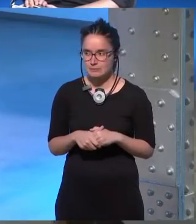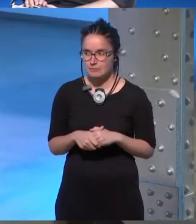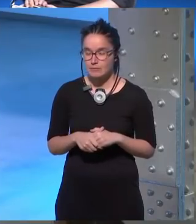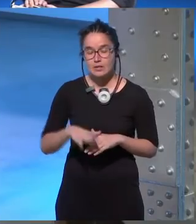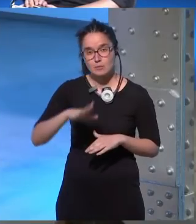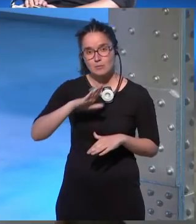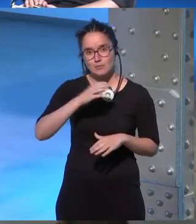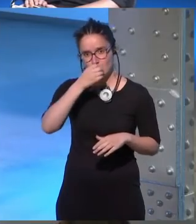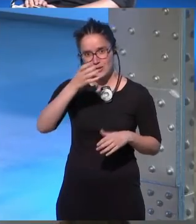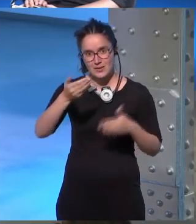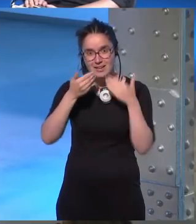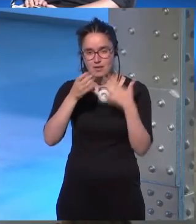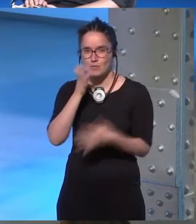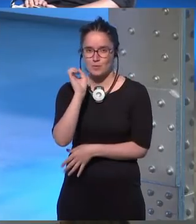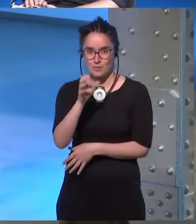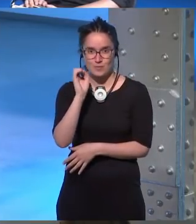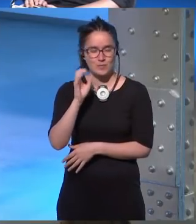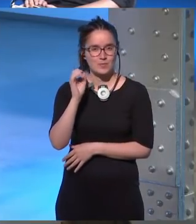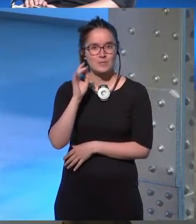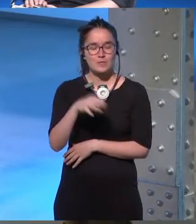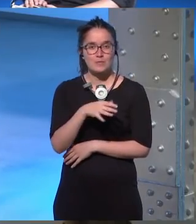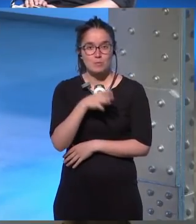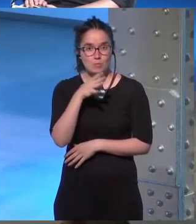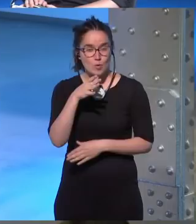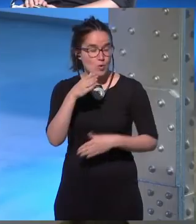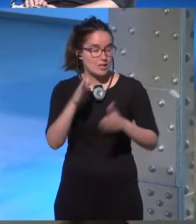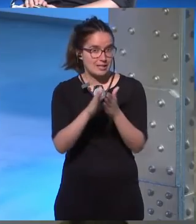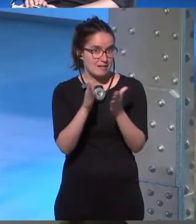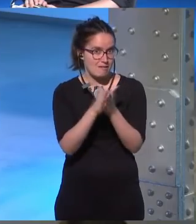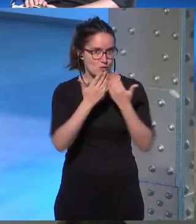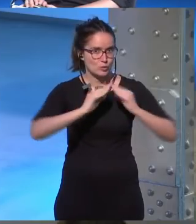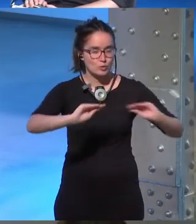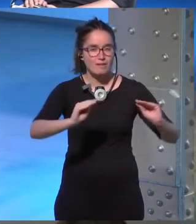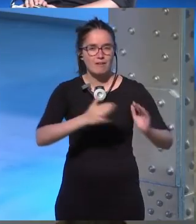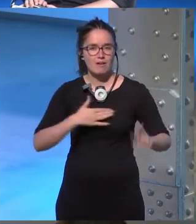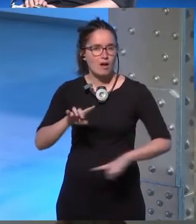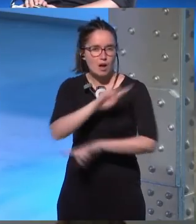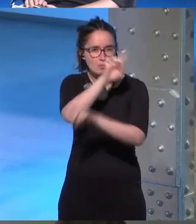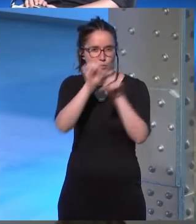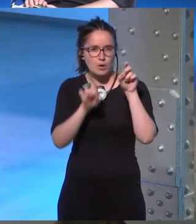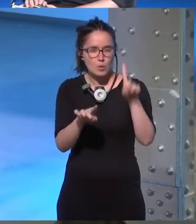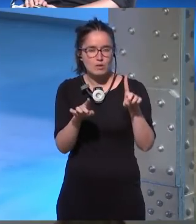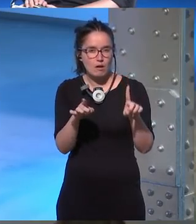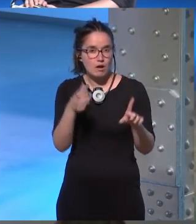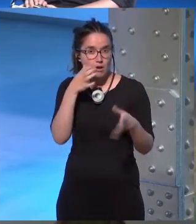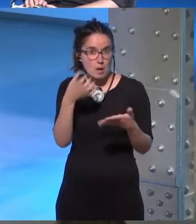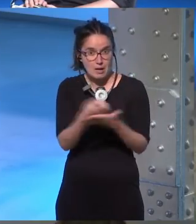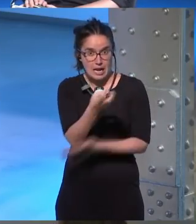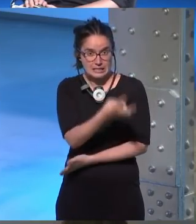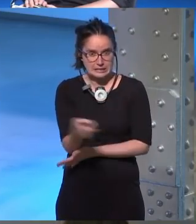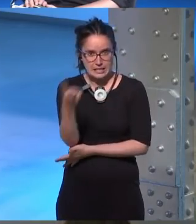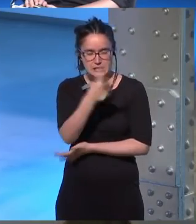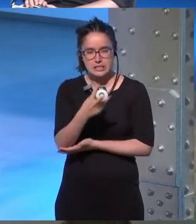bueno gracias por la charla por tu obra y entonces quería hacer una pregunta en realidad para toda la mesa